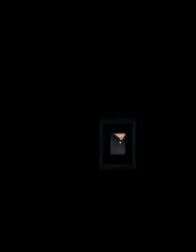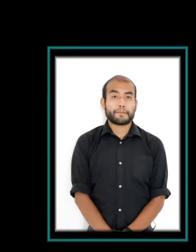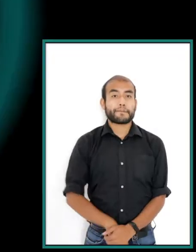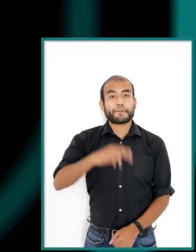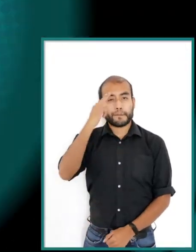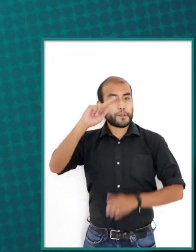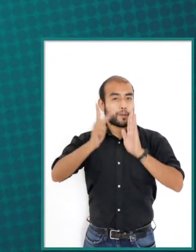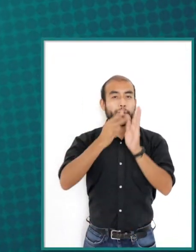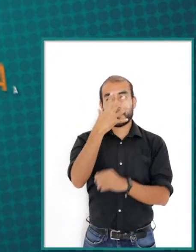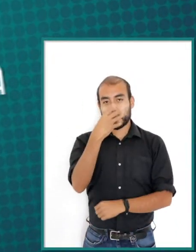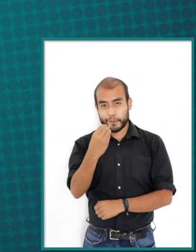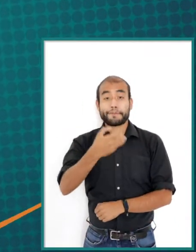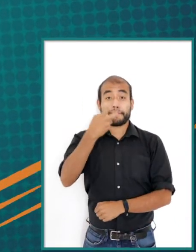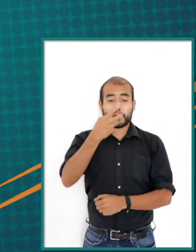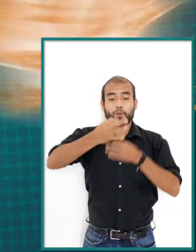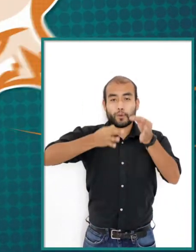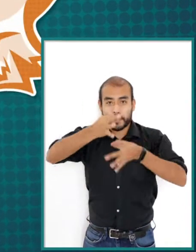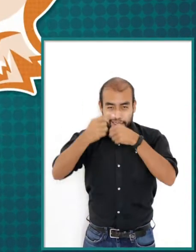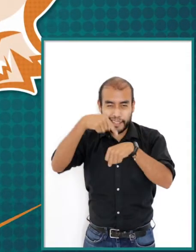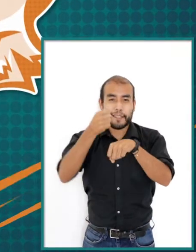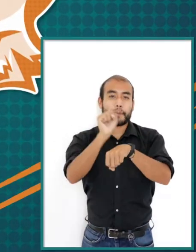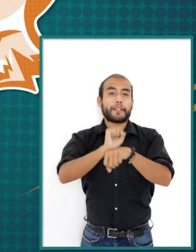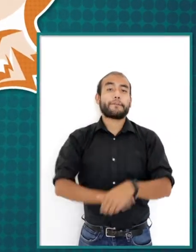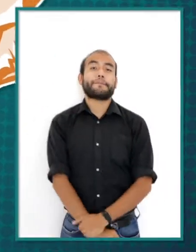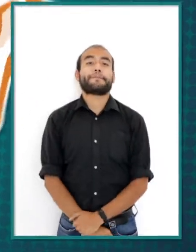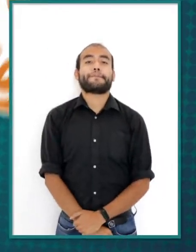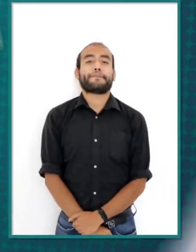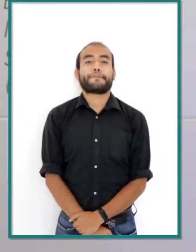Bienvenidos de vuelta a Coyotes, estos son los Highlights de esta semana.